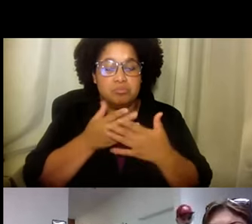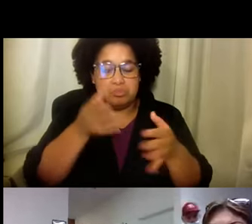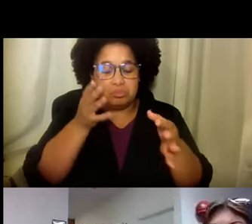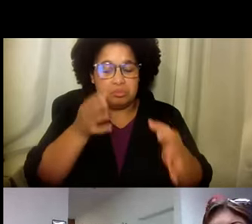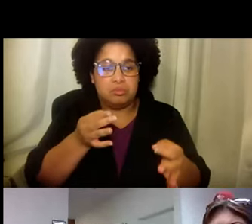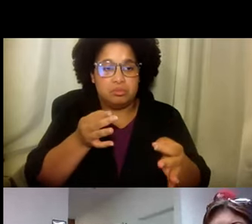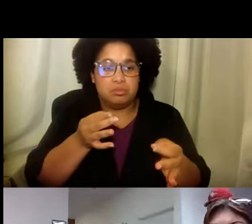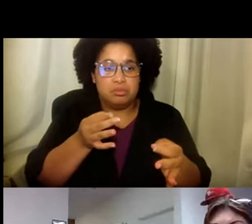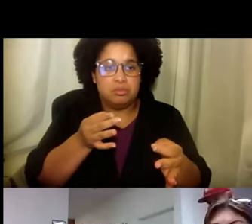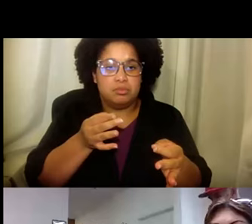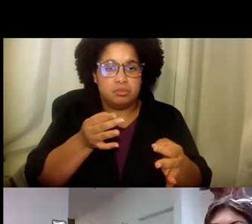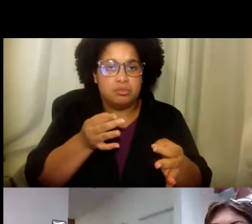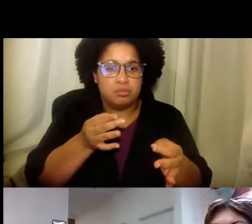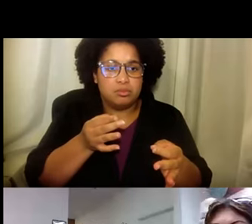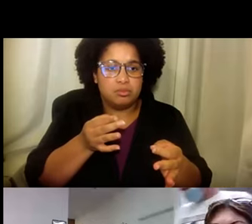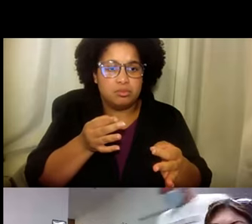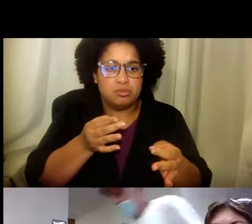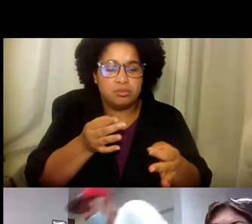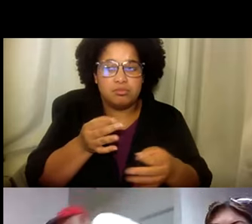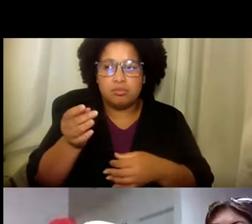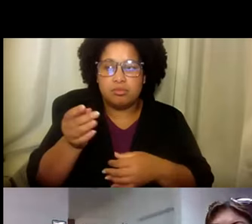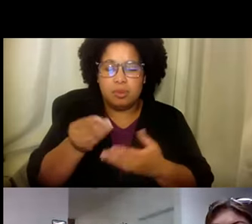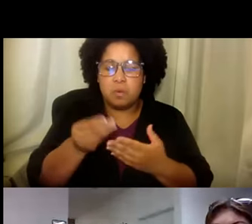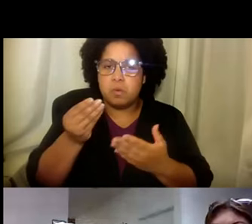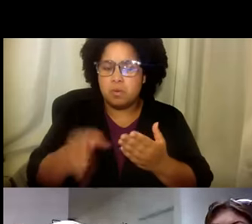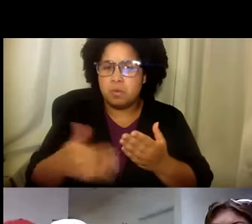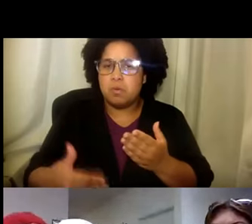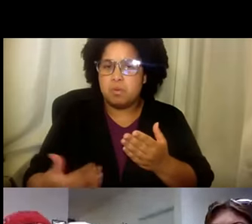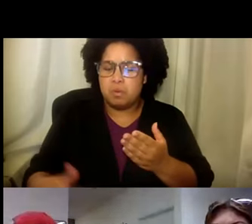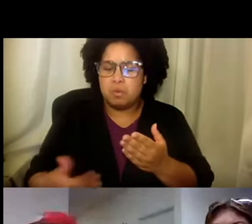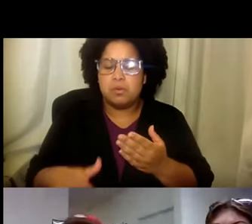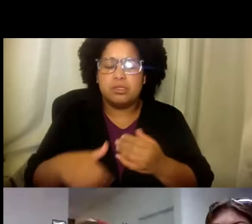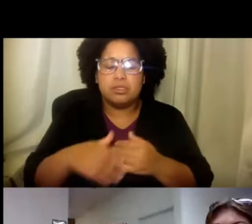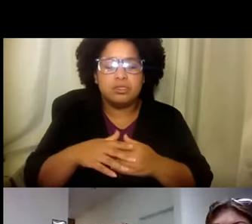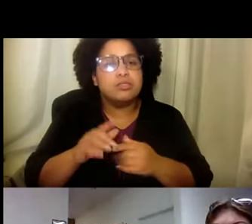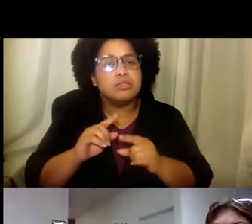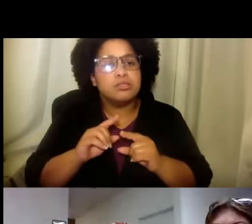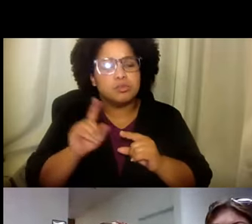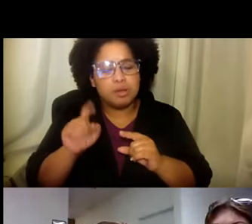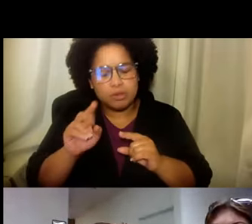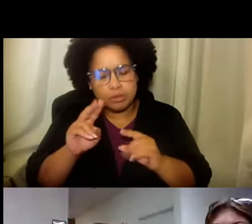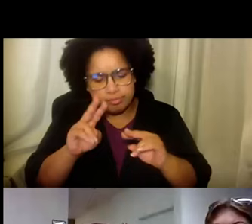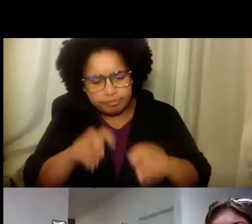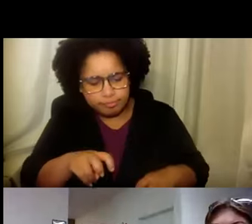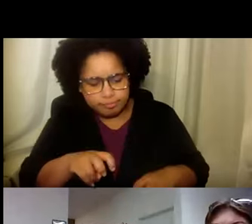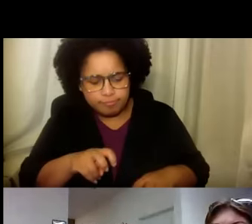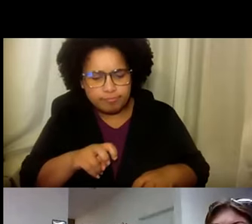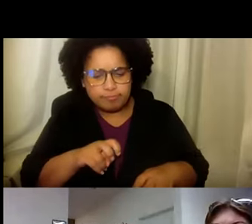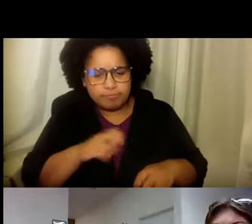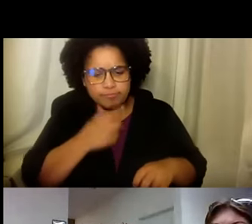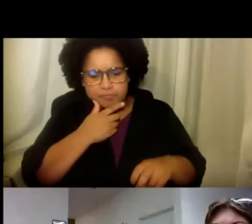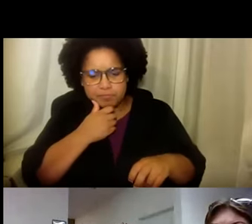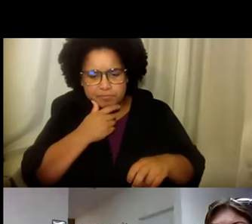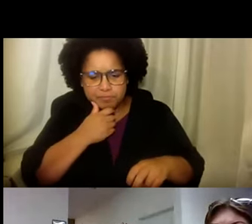Y por ello tomé una buena decisión. Que yo sentí que fue una decisión grande. Porque esos pueden ser caros. Y nosotros